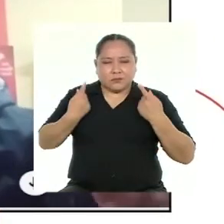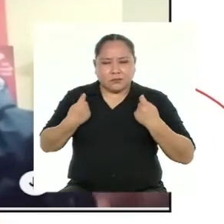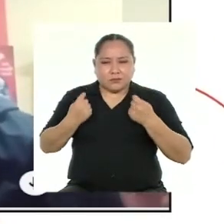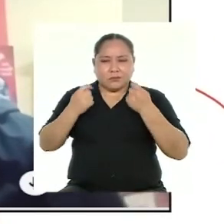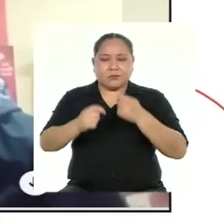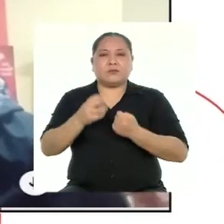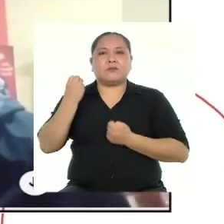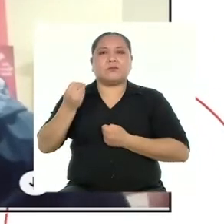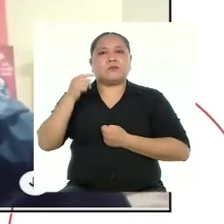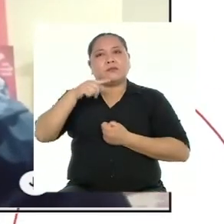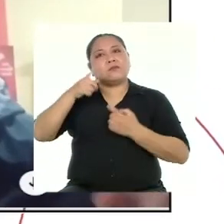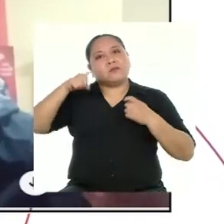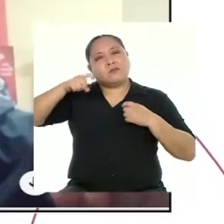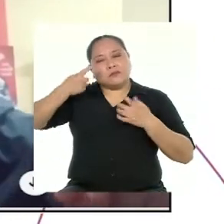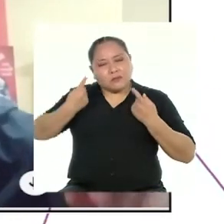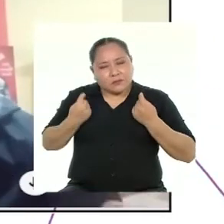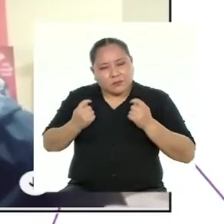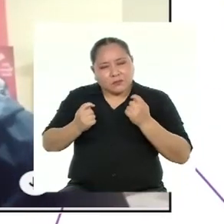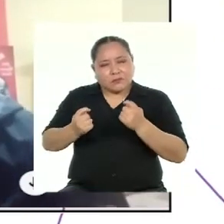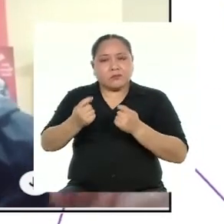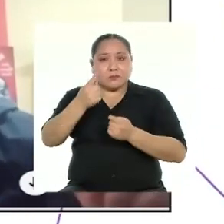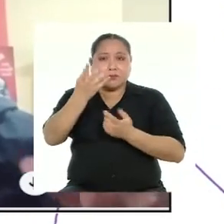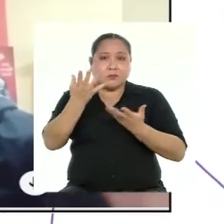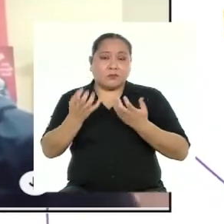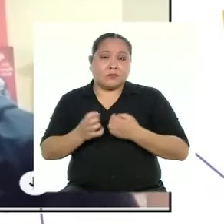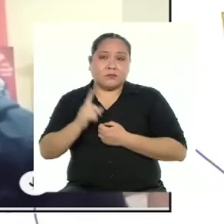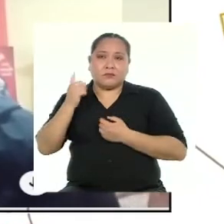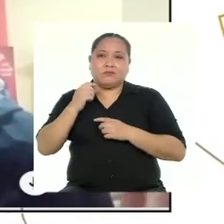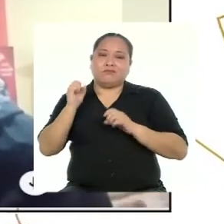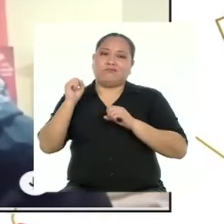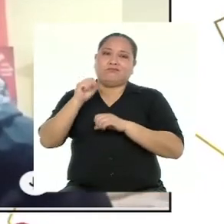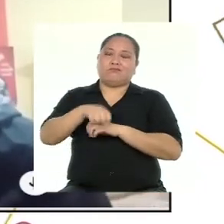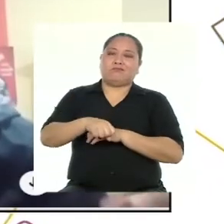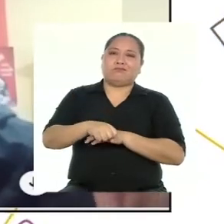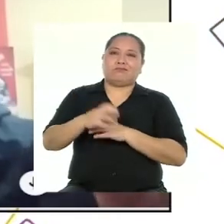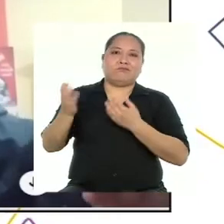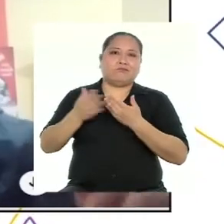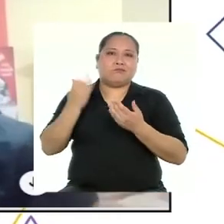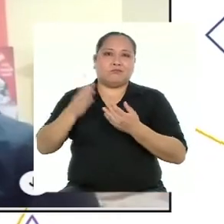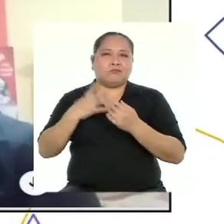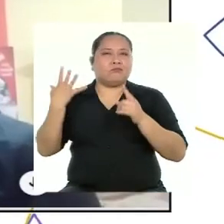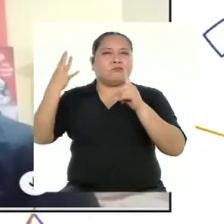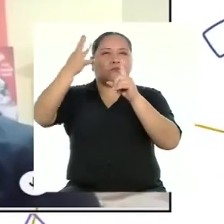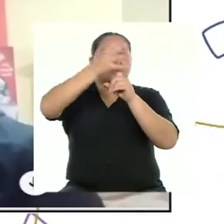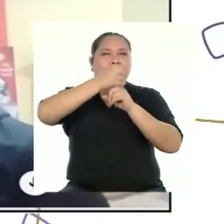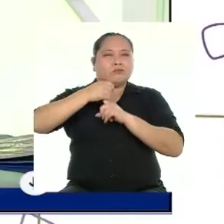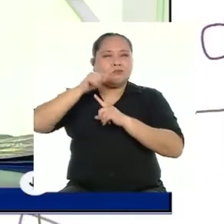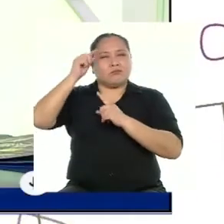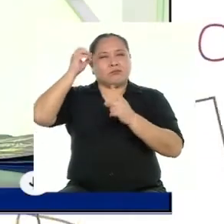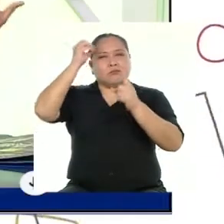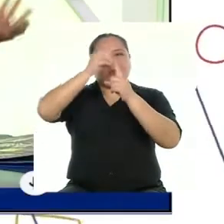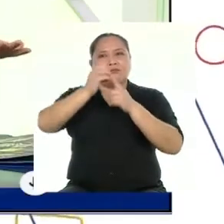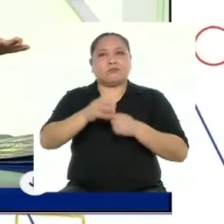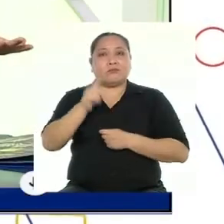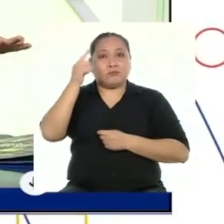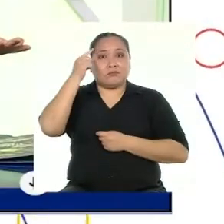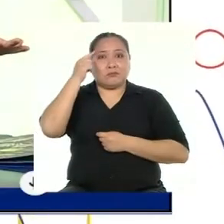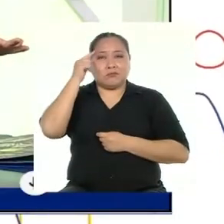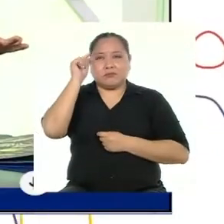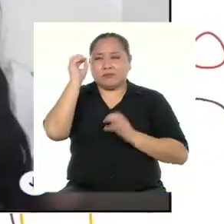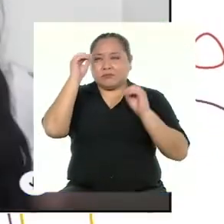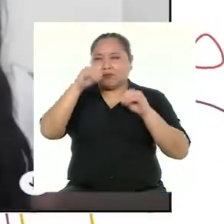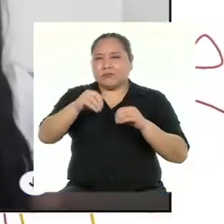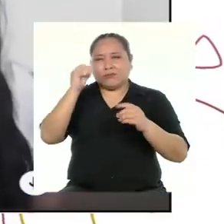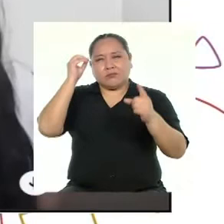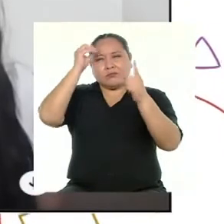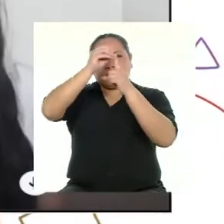porque debemos ser perseverantes con lo que queremos y no rendirnos tan fácilmente para lograr nuestro objetivo. ¿Se han puesto alguna meta para el